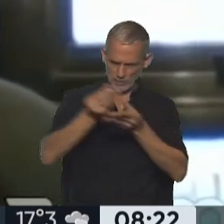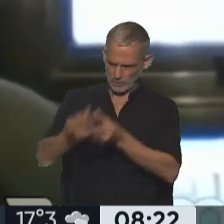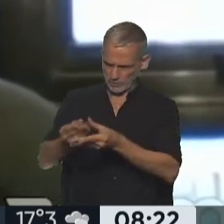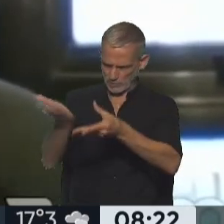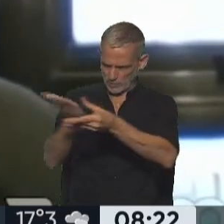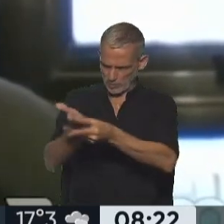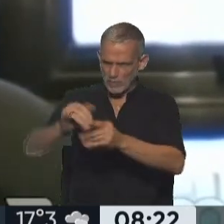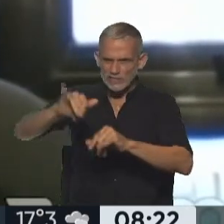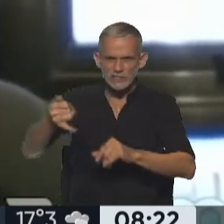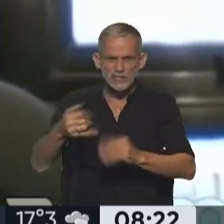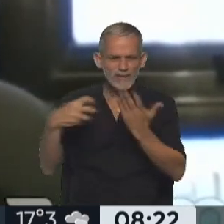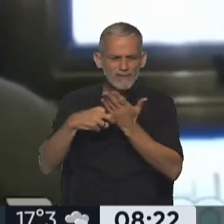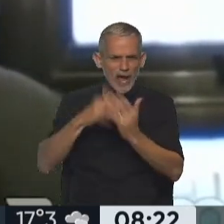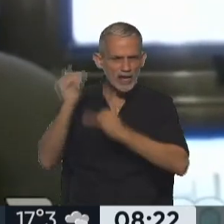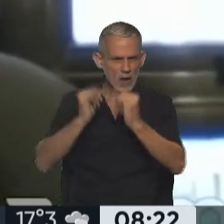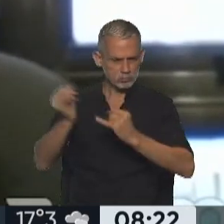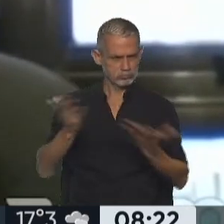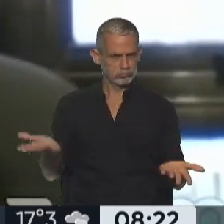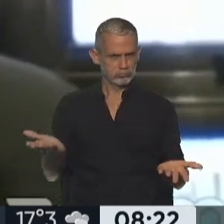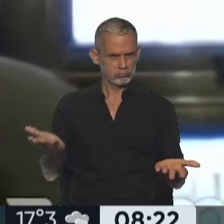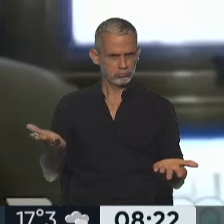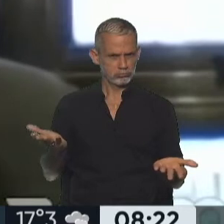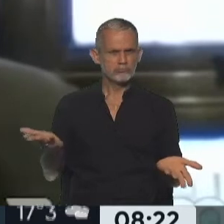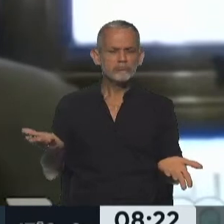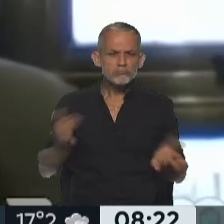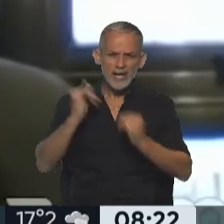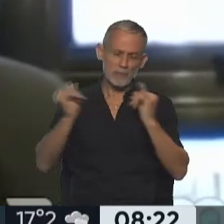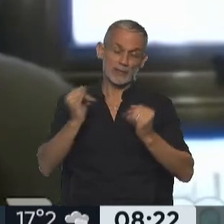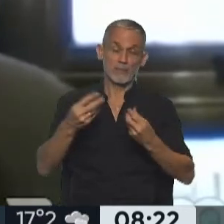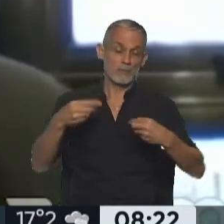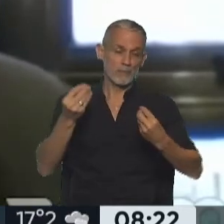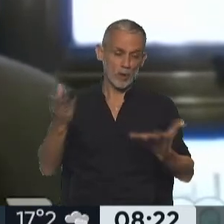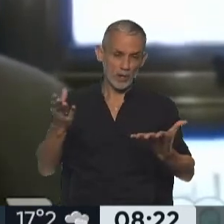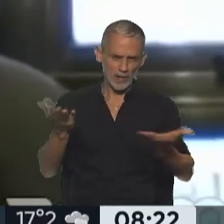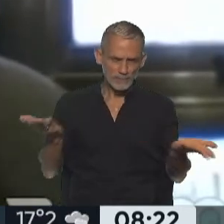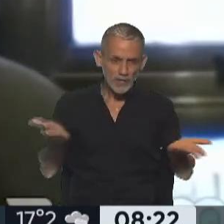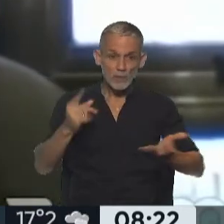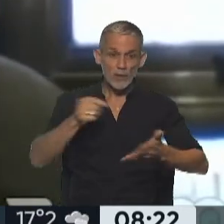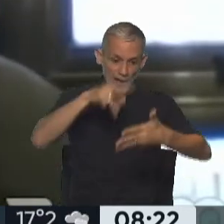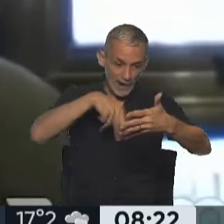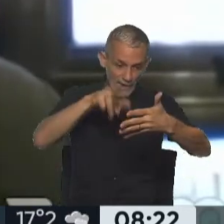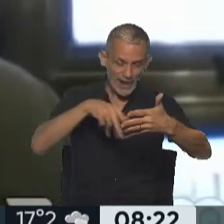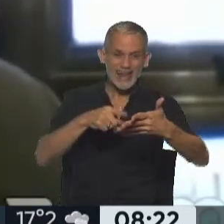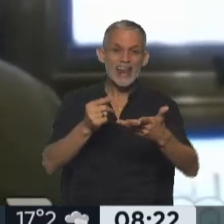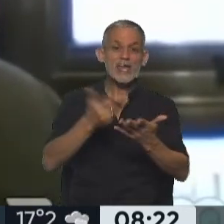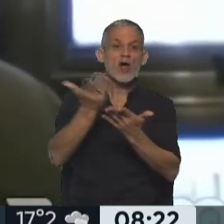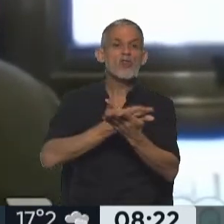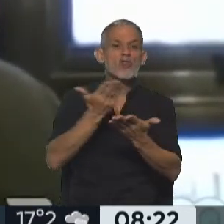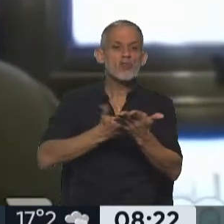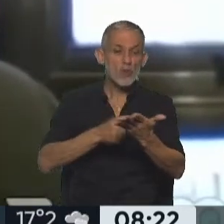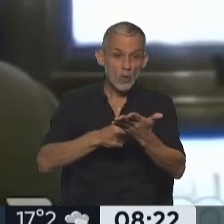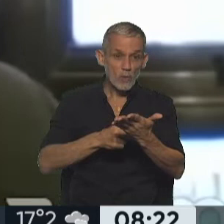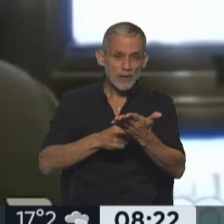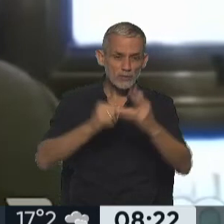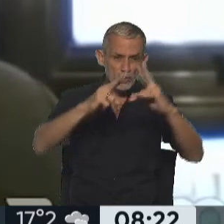en el alegato de la fiscalía. Y la explicación fue burda, o sea, porque se leían los documentos de